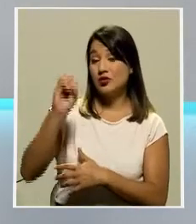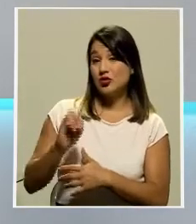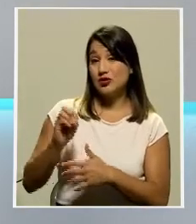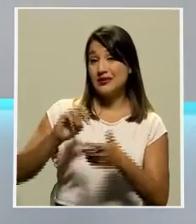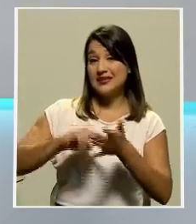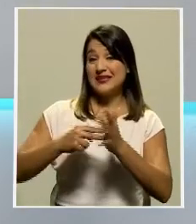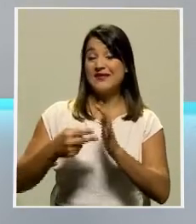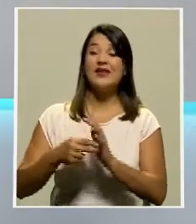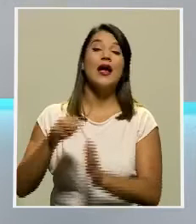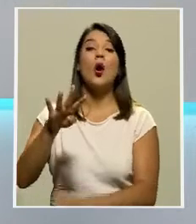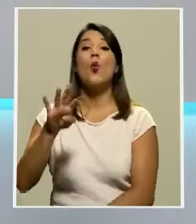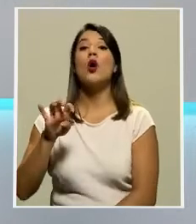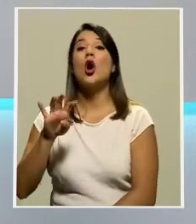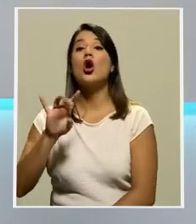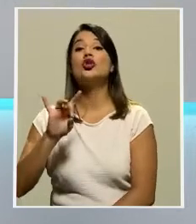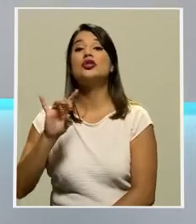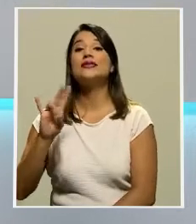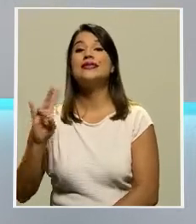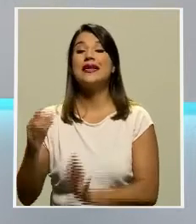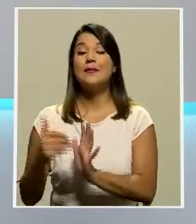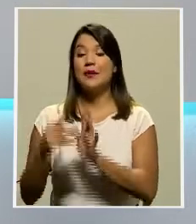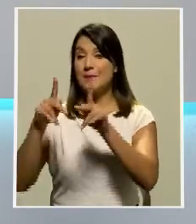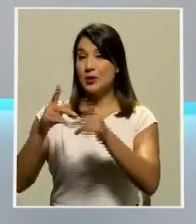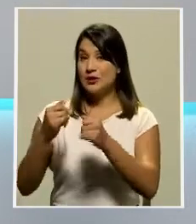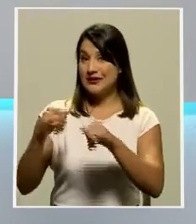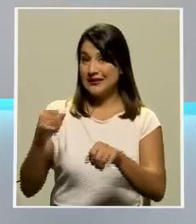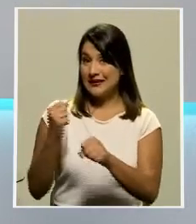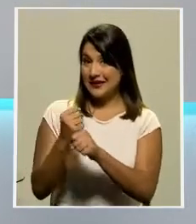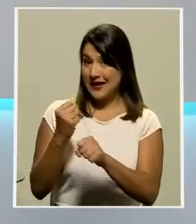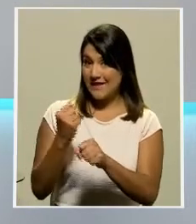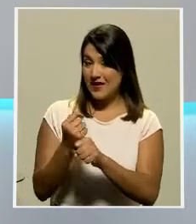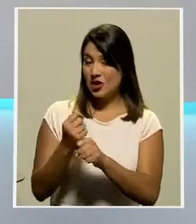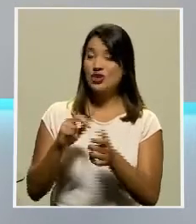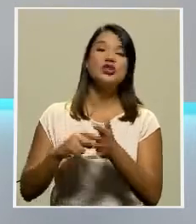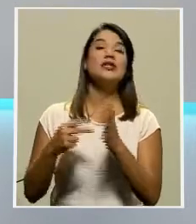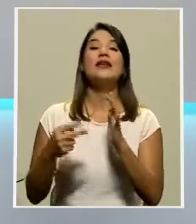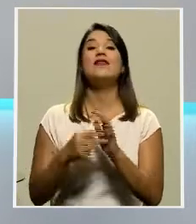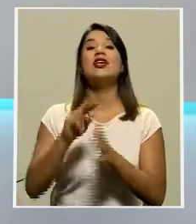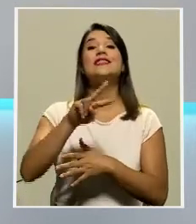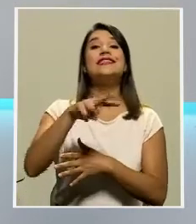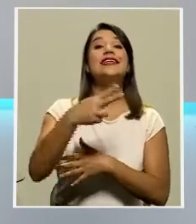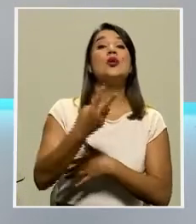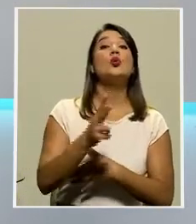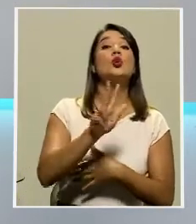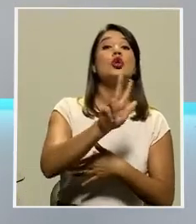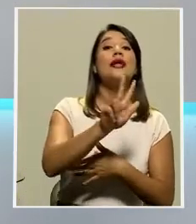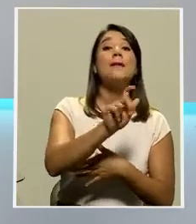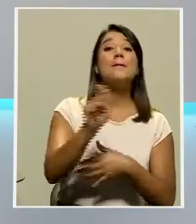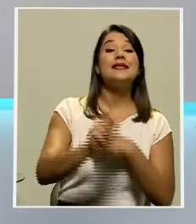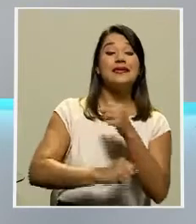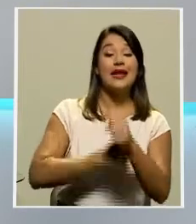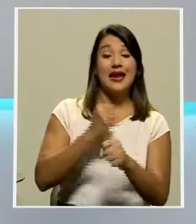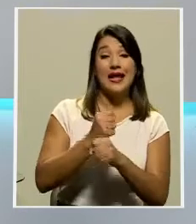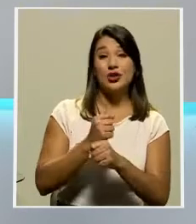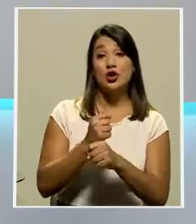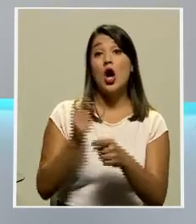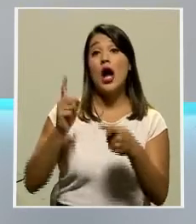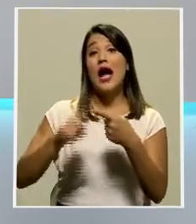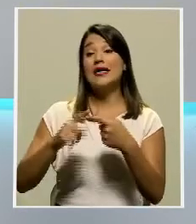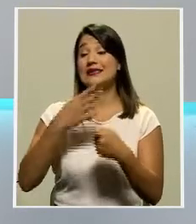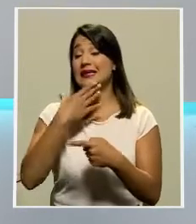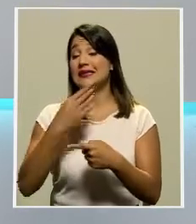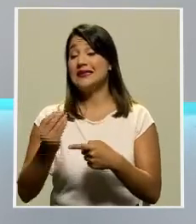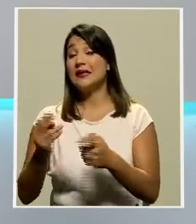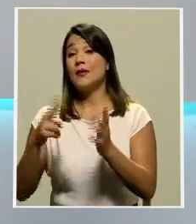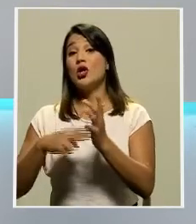.000 personas desempleadas. Es decir, que entre el segundo trimestre del año y a diciembre del 2020, 64.000